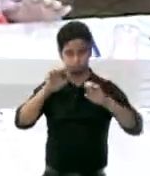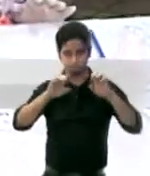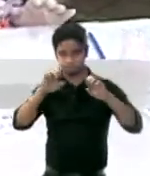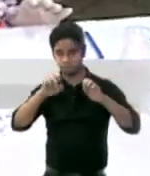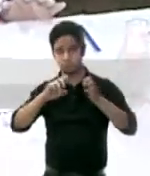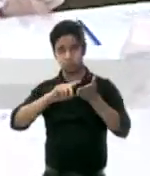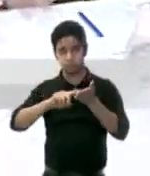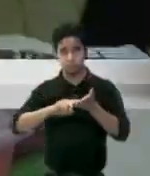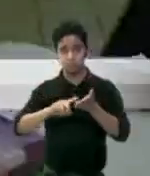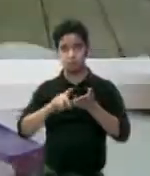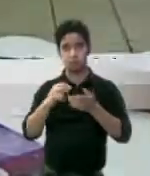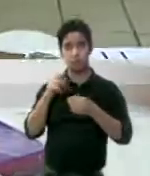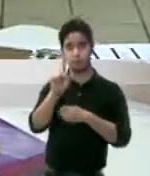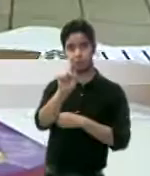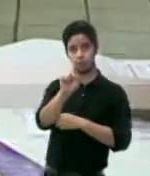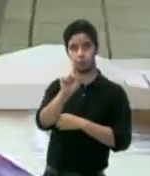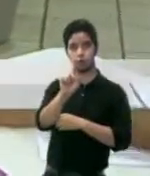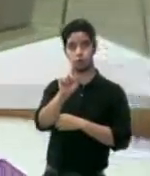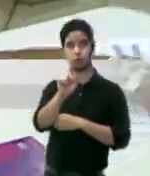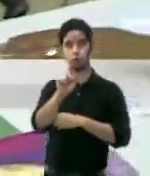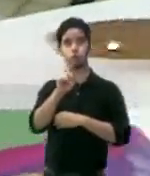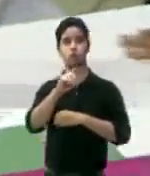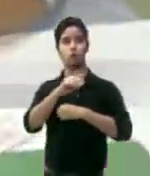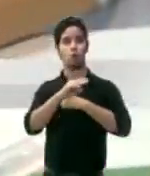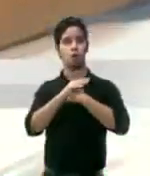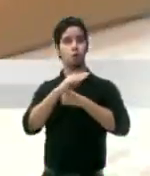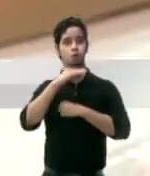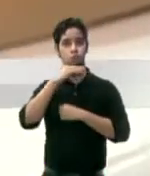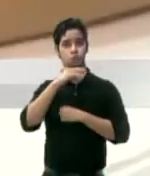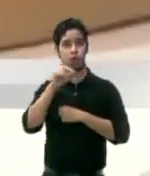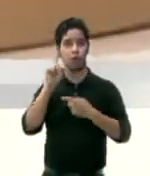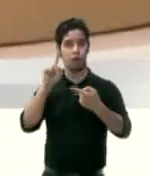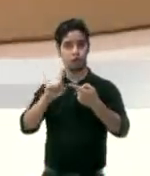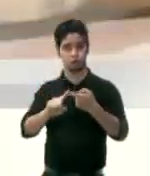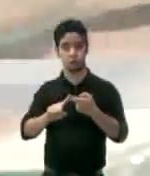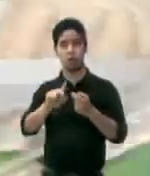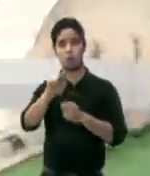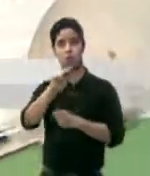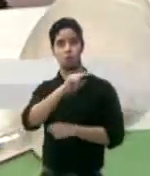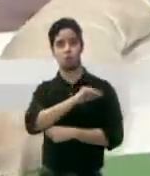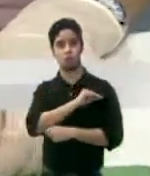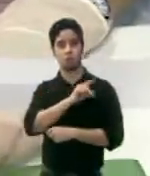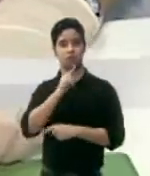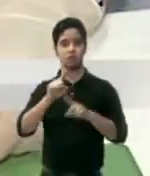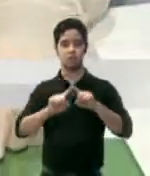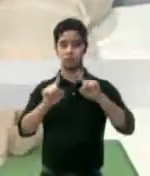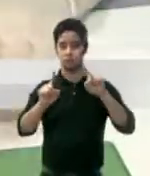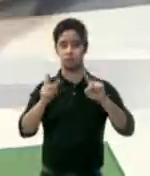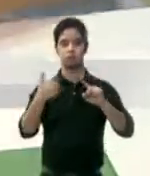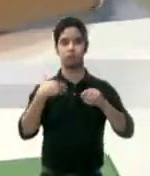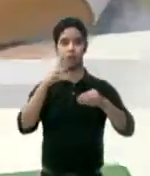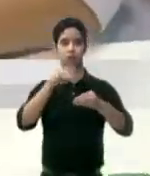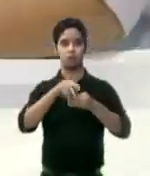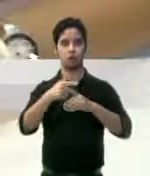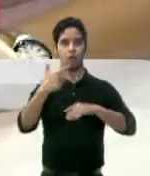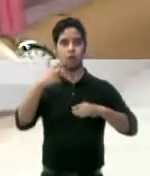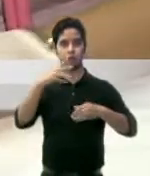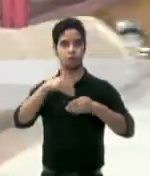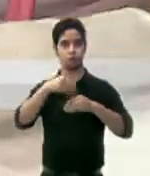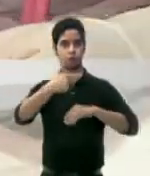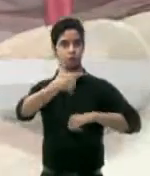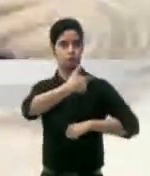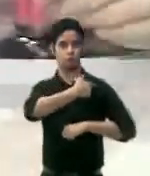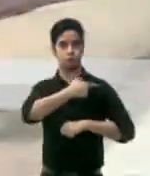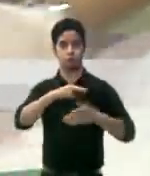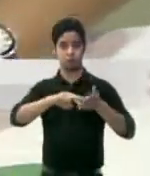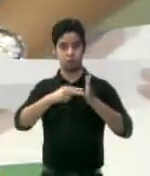octubre al 22 de noviembre eran distintas a las cepas del virus incluidas en la vacuna de este año, lo que indica que hubo una